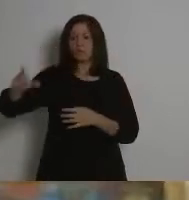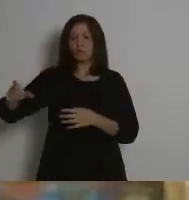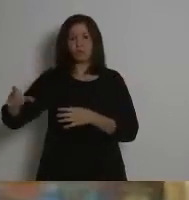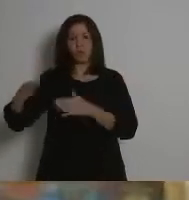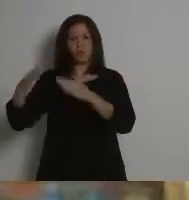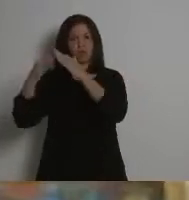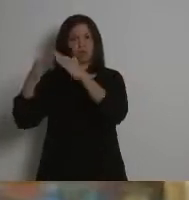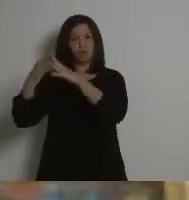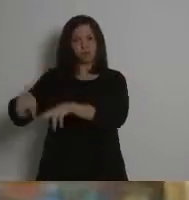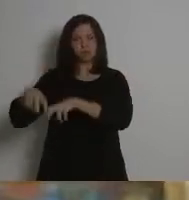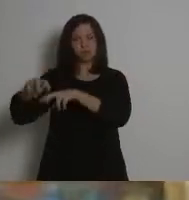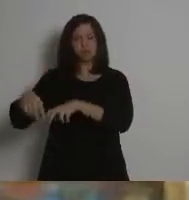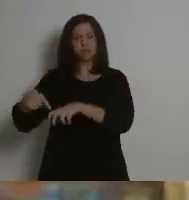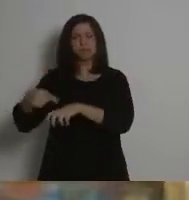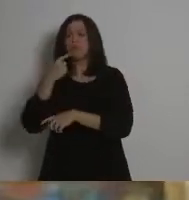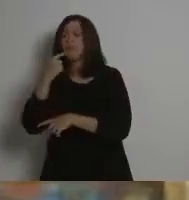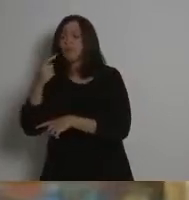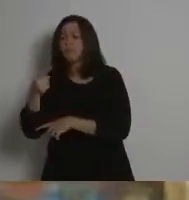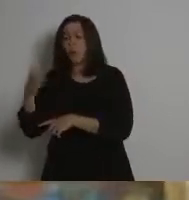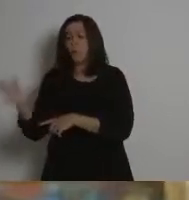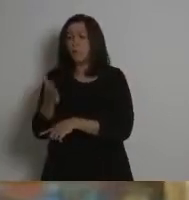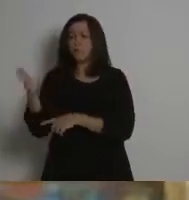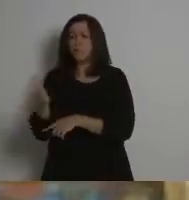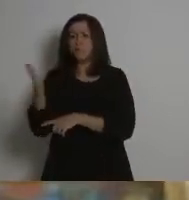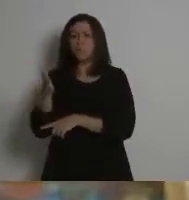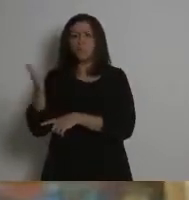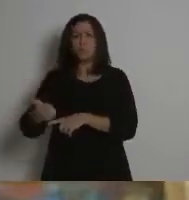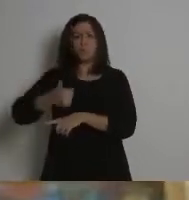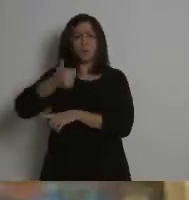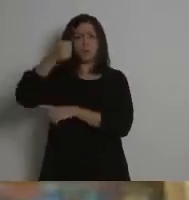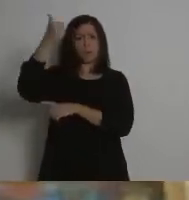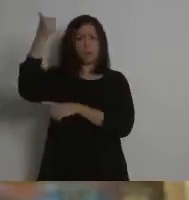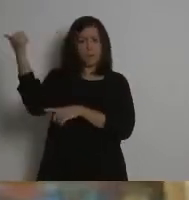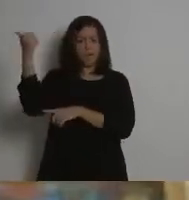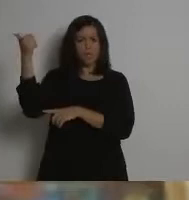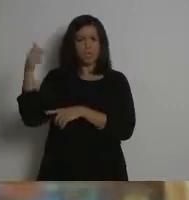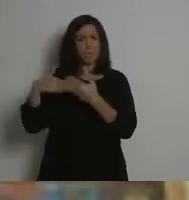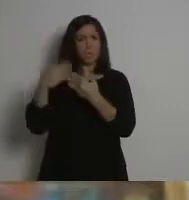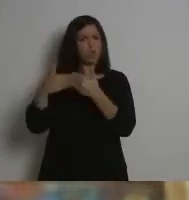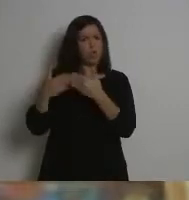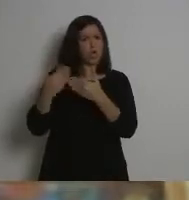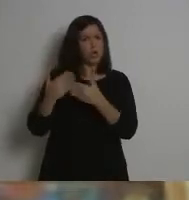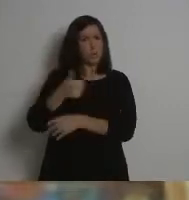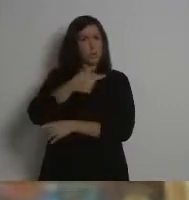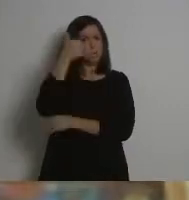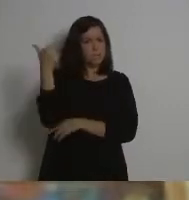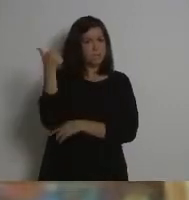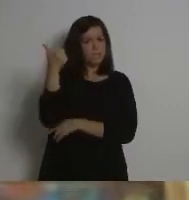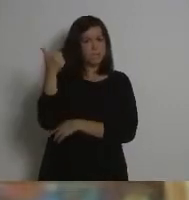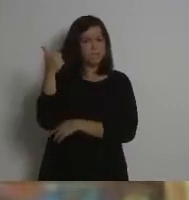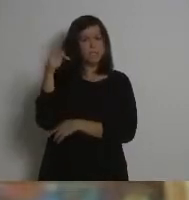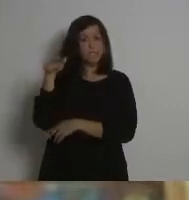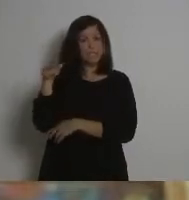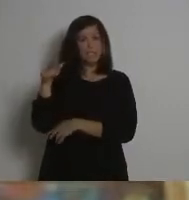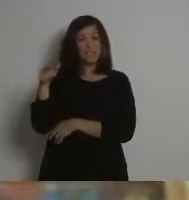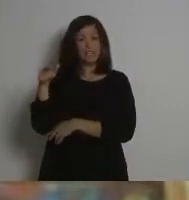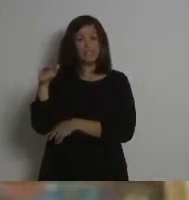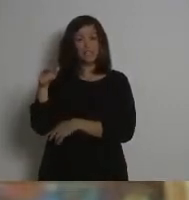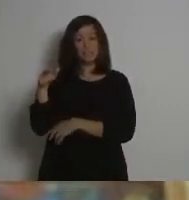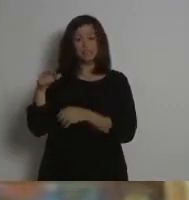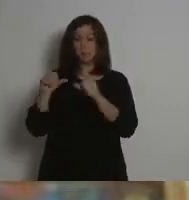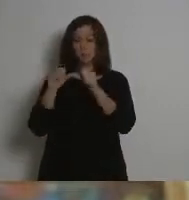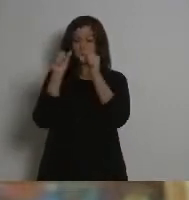que tenían que producir más, que tenían que ser más eficientes, que tenían que ser más modernos. Y para ello introdujeron todo un paquete